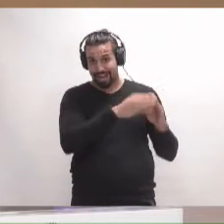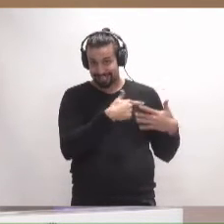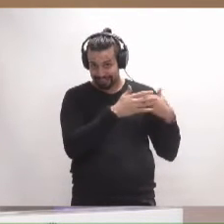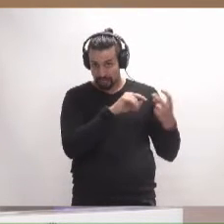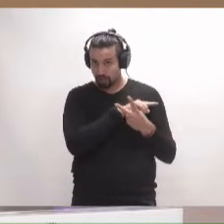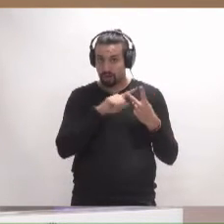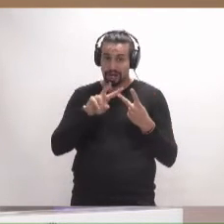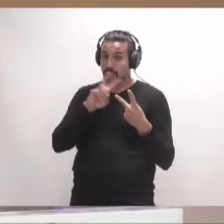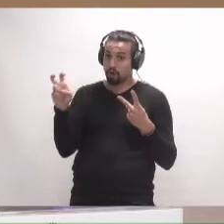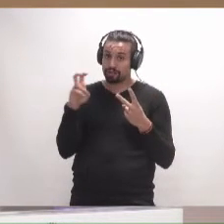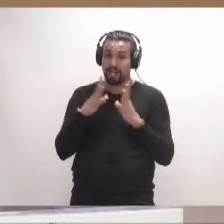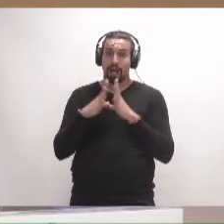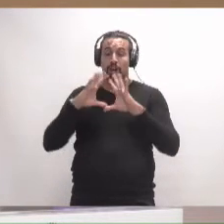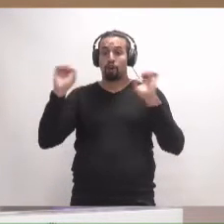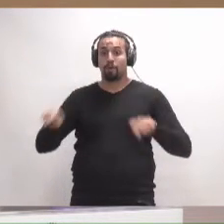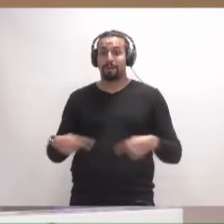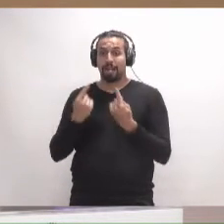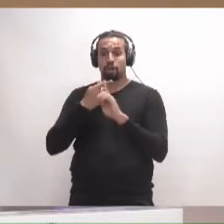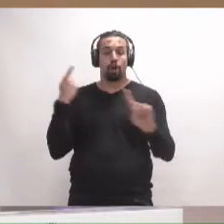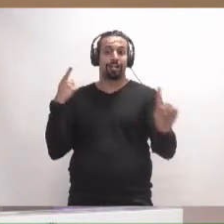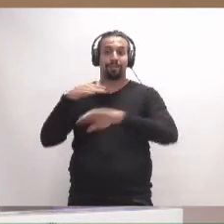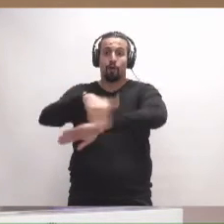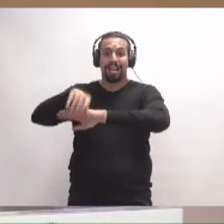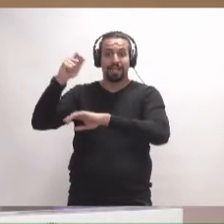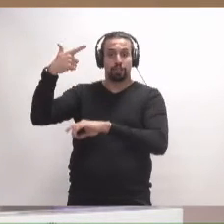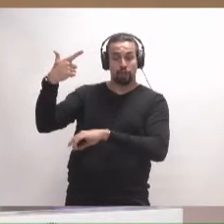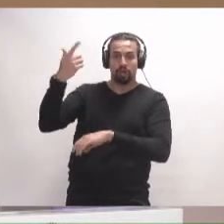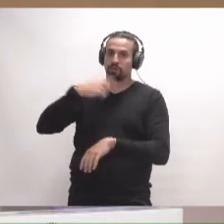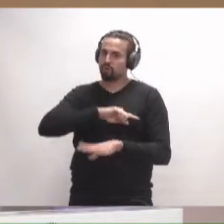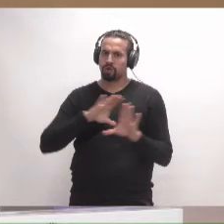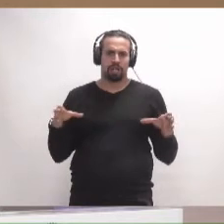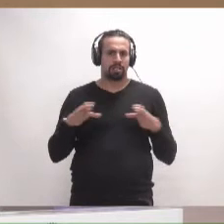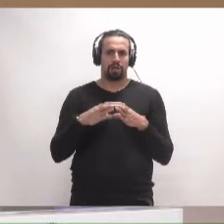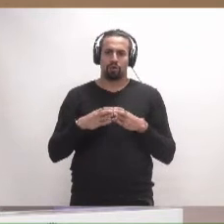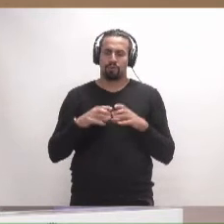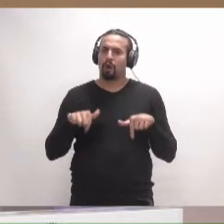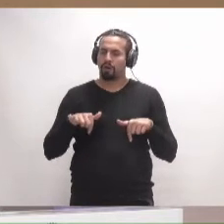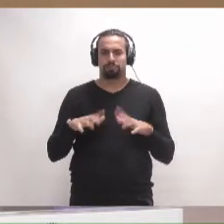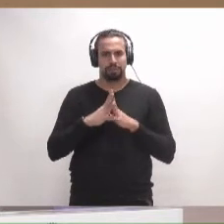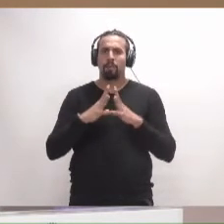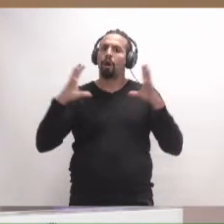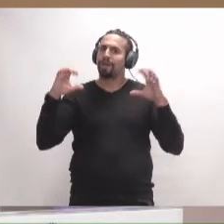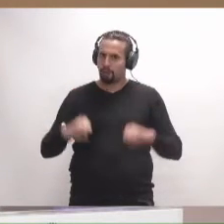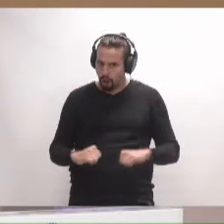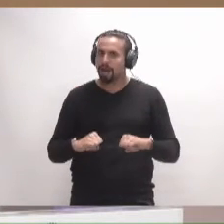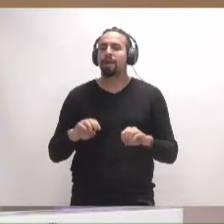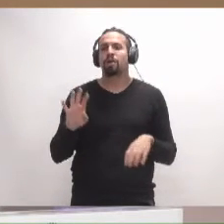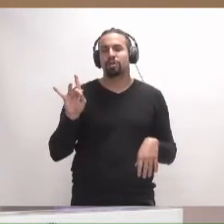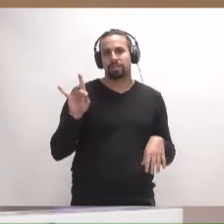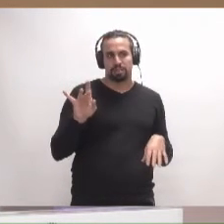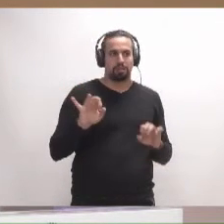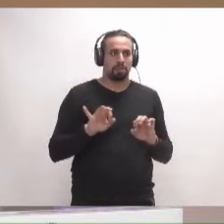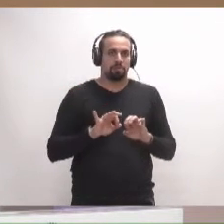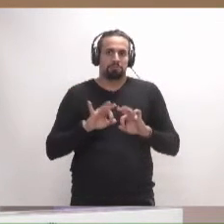la culminación del convenio para la calle El Sol, por parte de este grupo estamos totalmente de acuerdo con ellas. Lo que pasa es que,